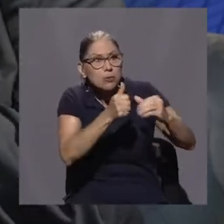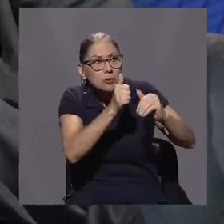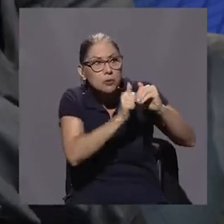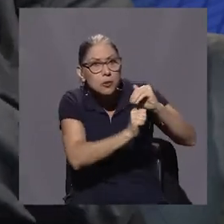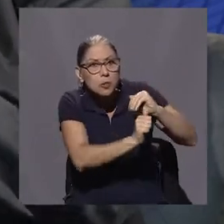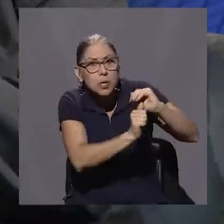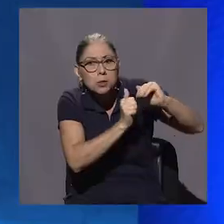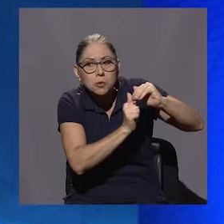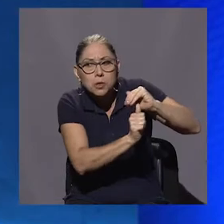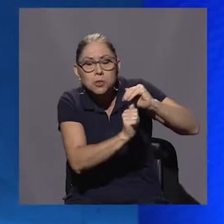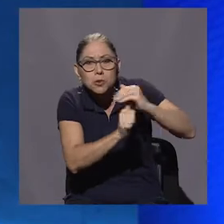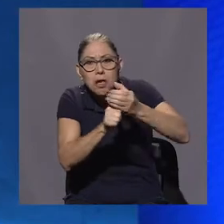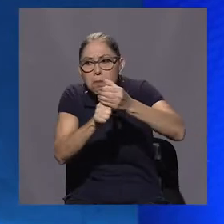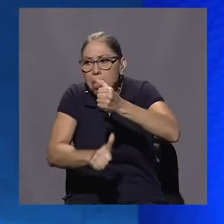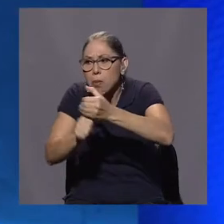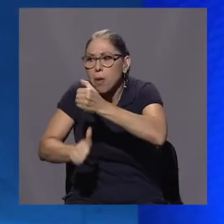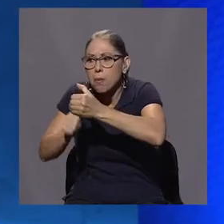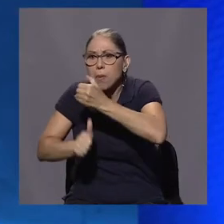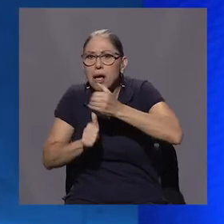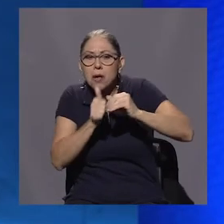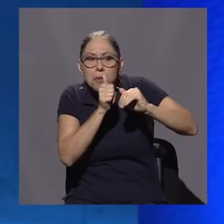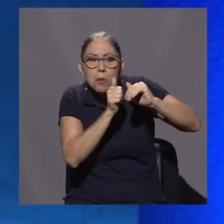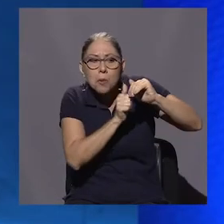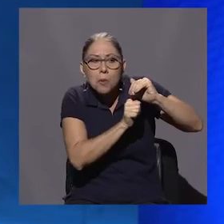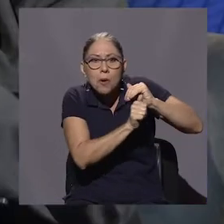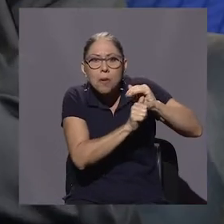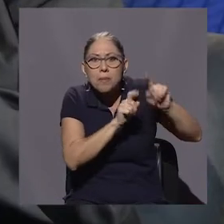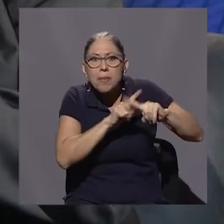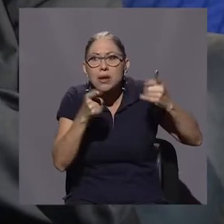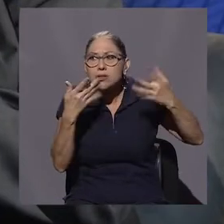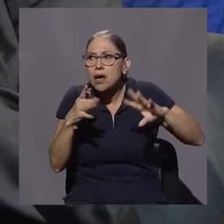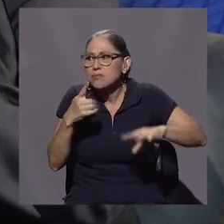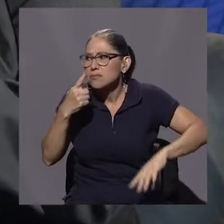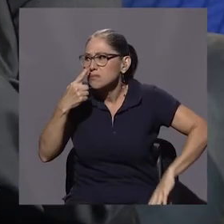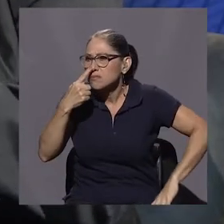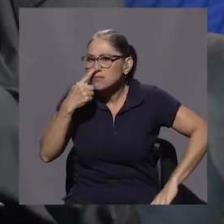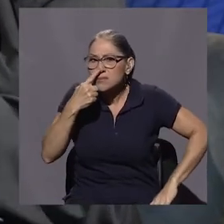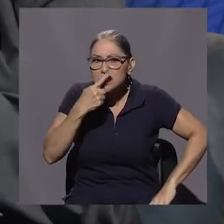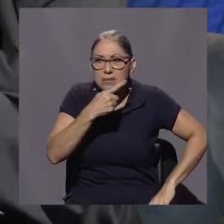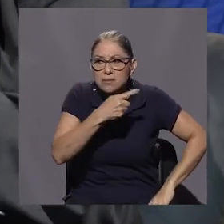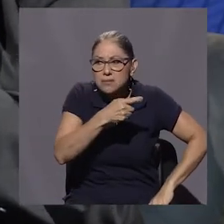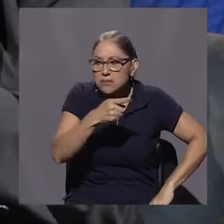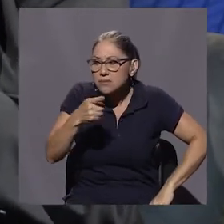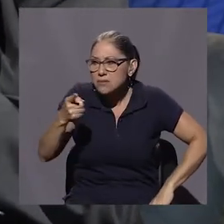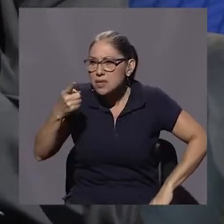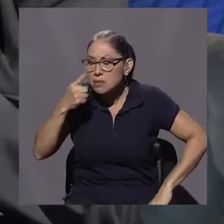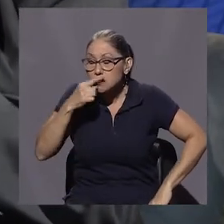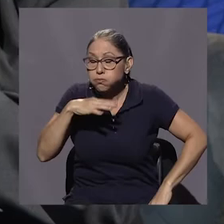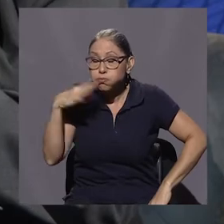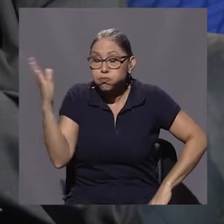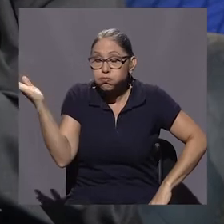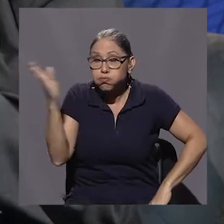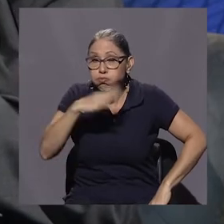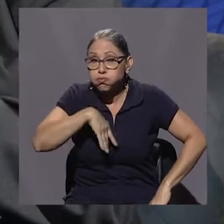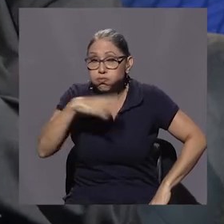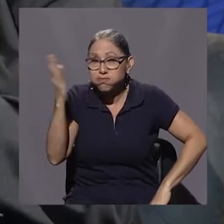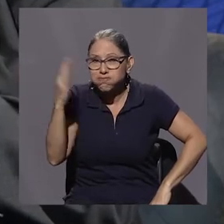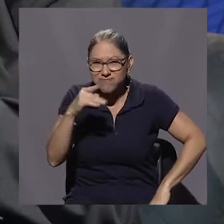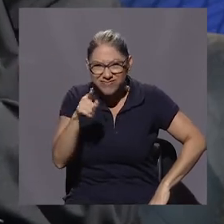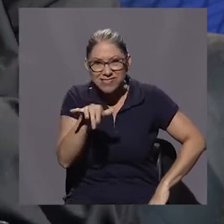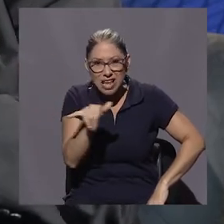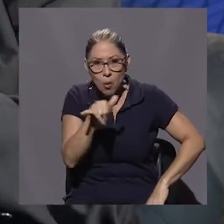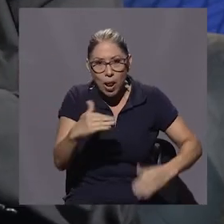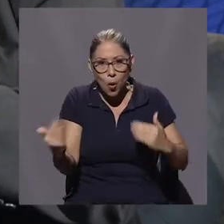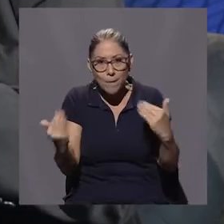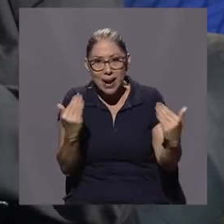oler. Por más que tengan que taparla. Y están siendo vistos, a pesar de que